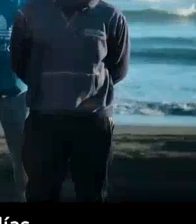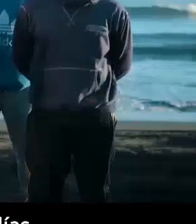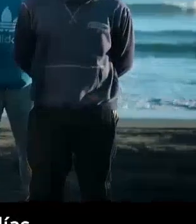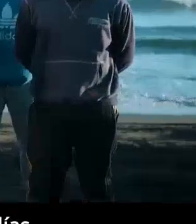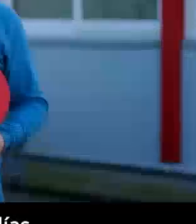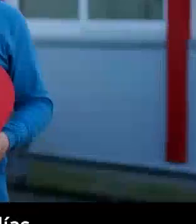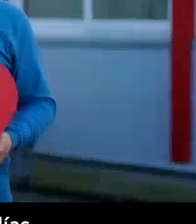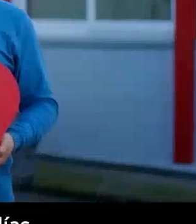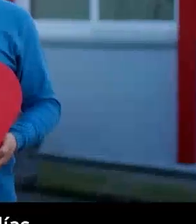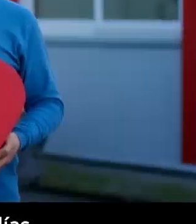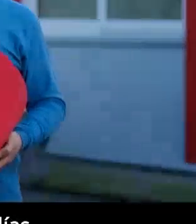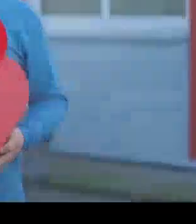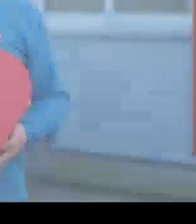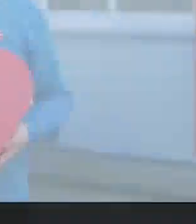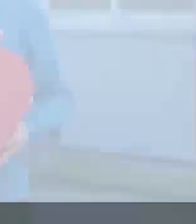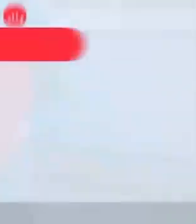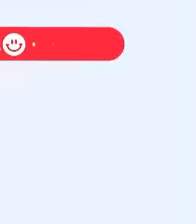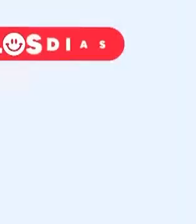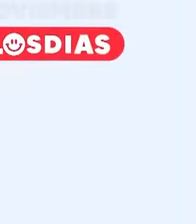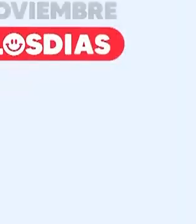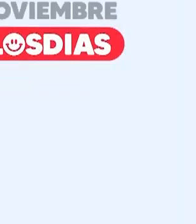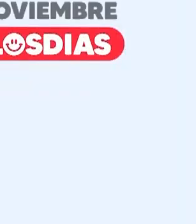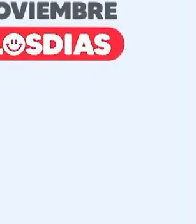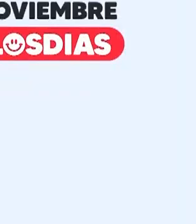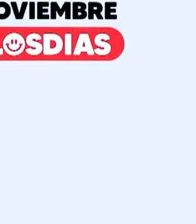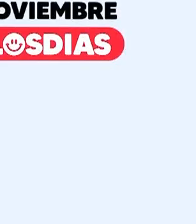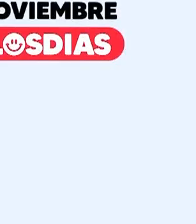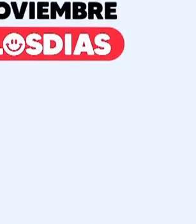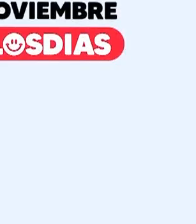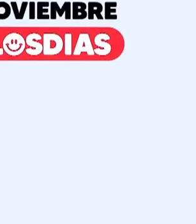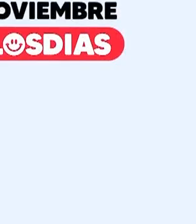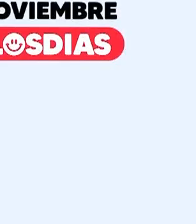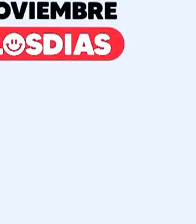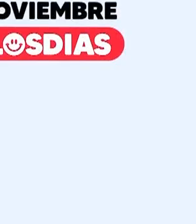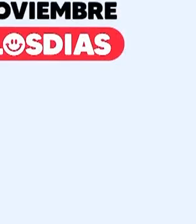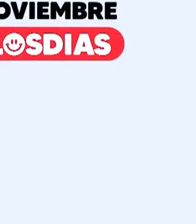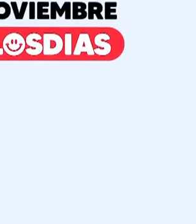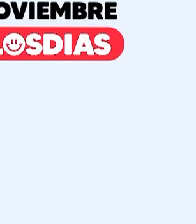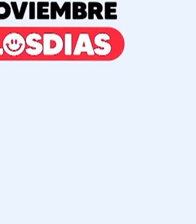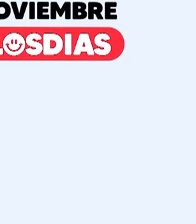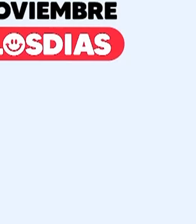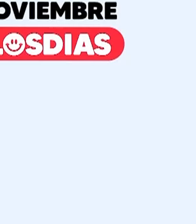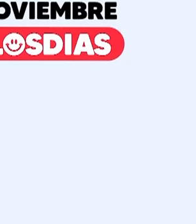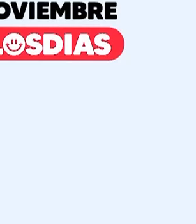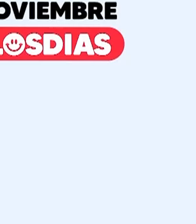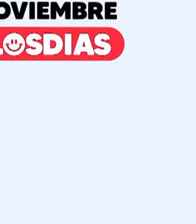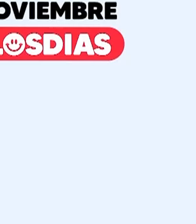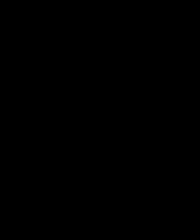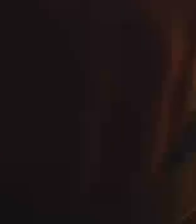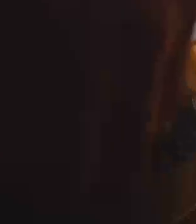todos. Todos los días. Teletón. 4 y 5 de noviembre y todos los días.